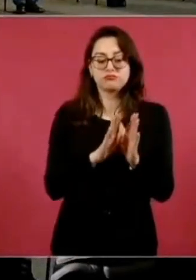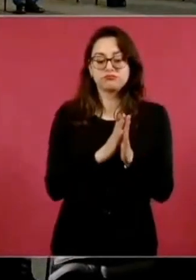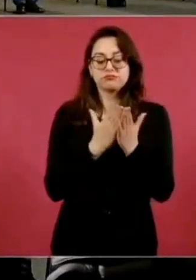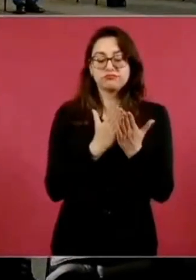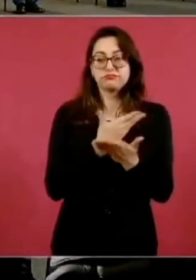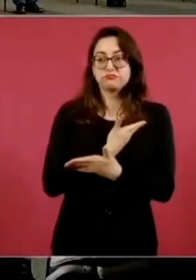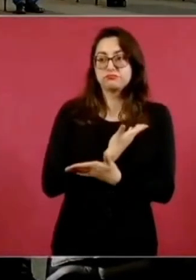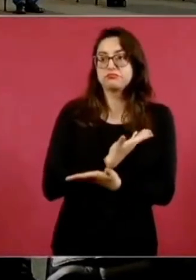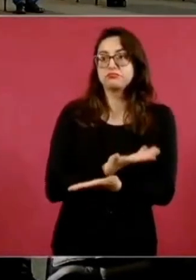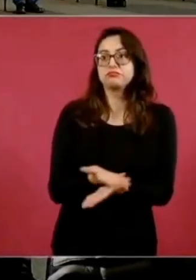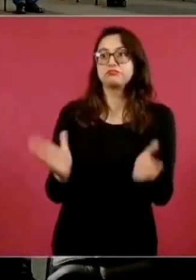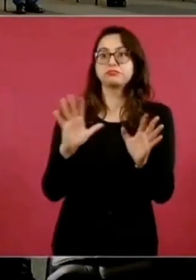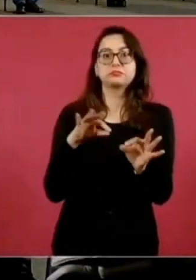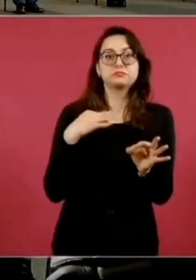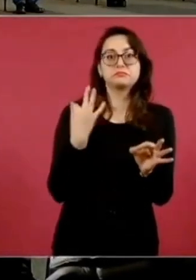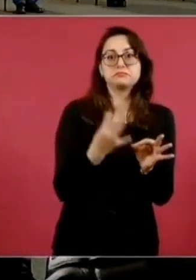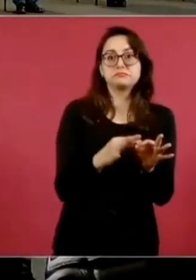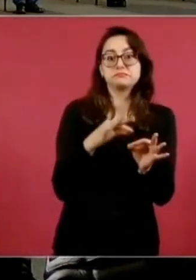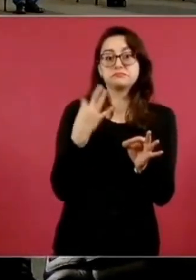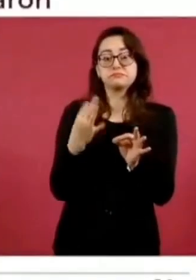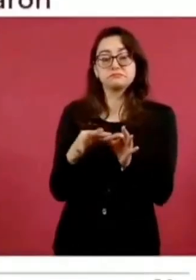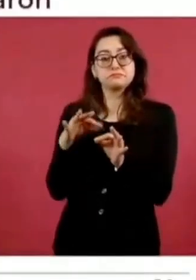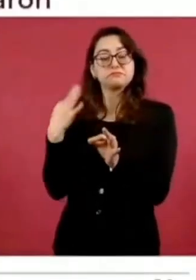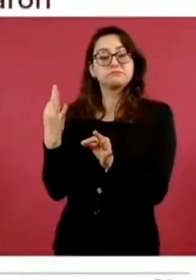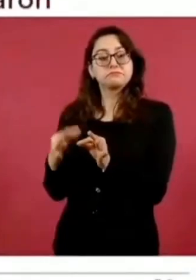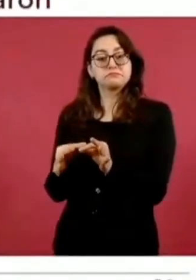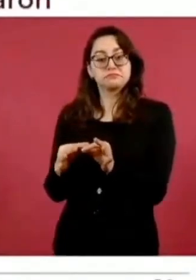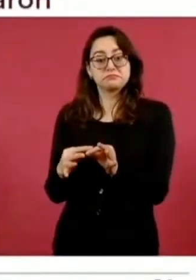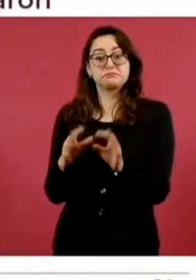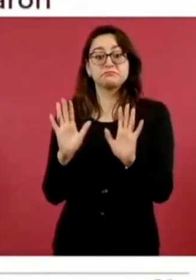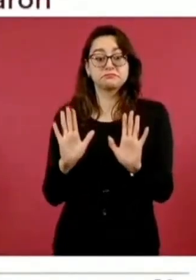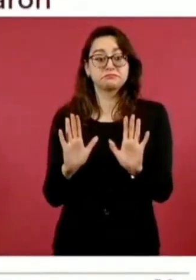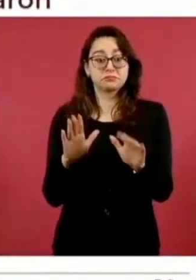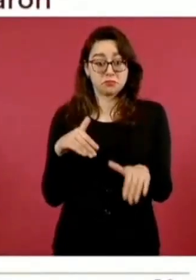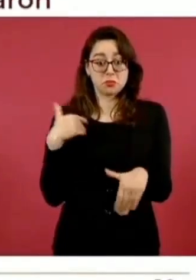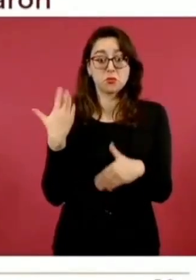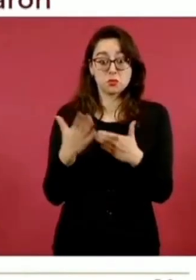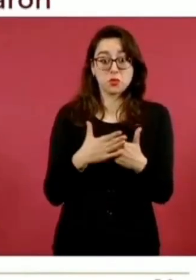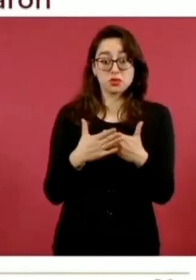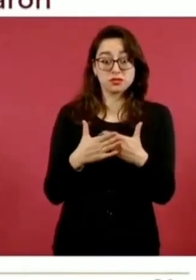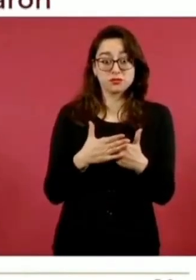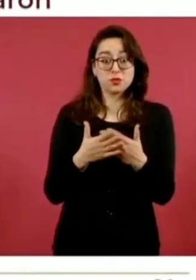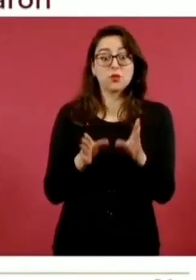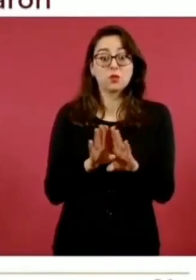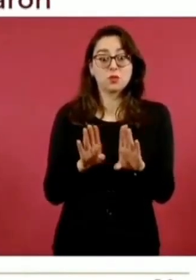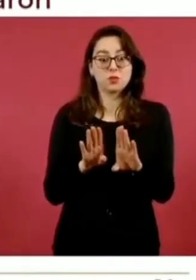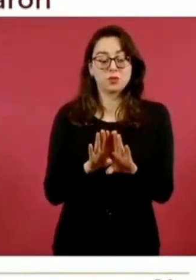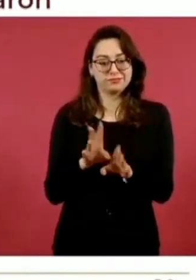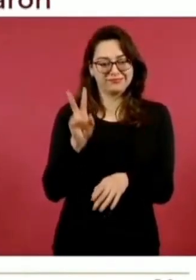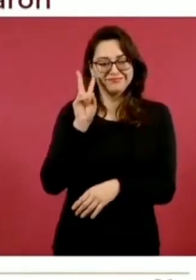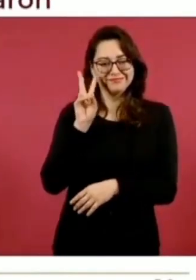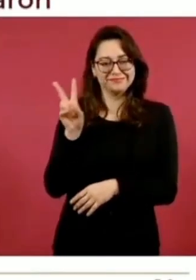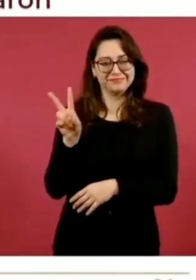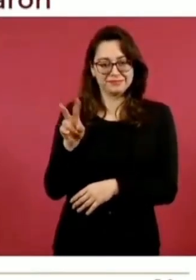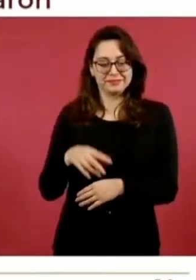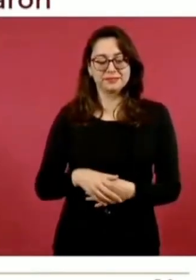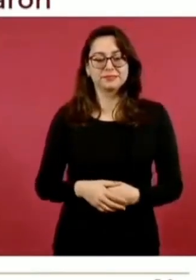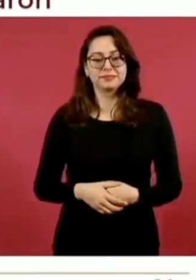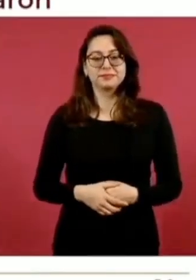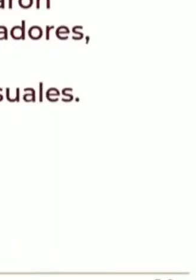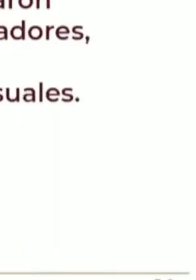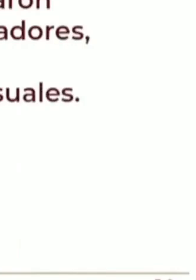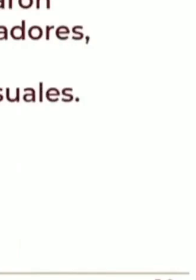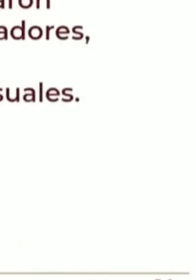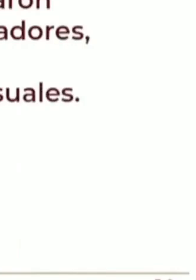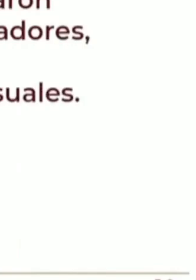O decirles que para el ciclo escolar siguiente, al terminar los libros de telesecundaria, preescolar e inglés,